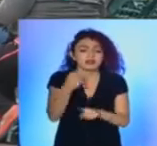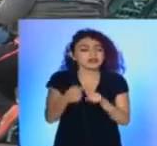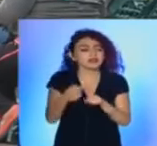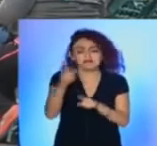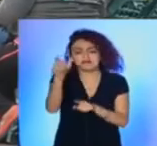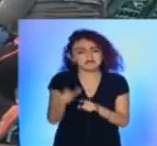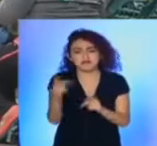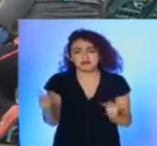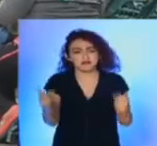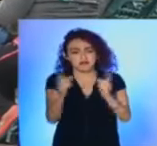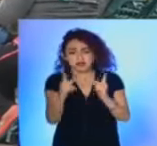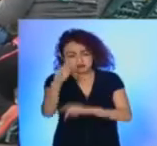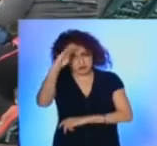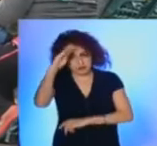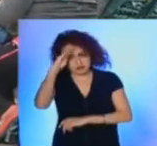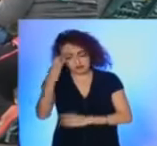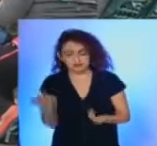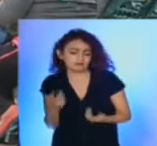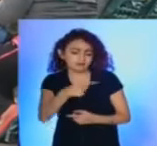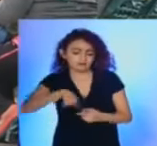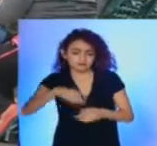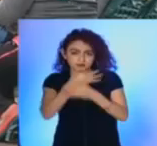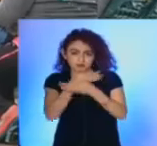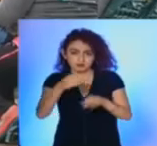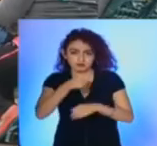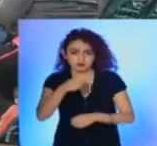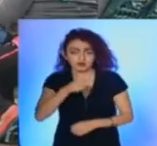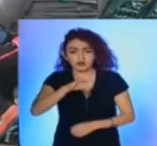quienes no coinciden en pensamiento. En